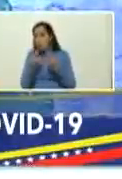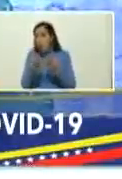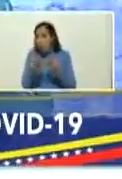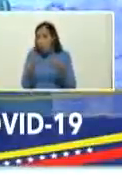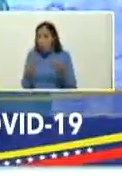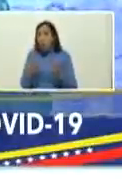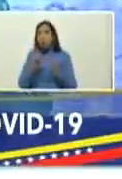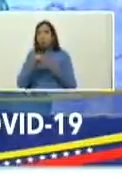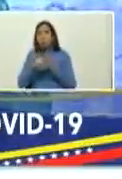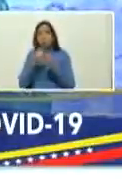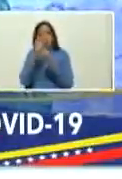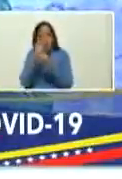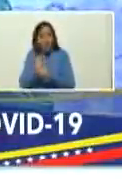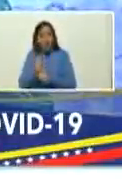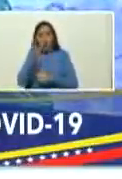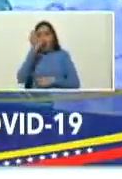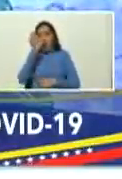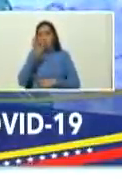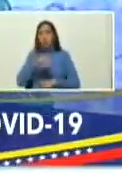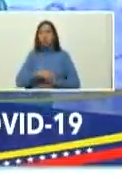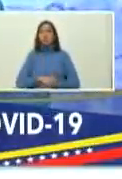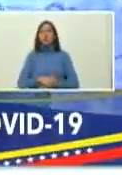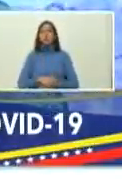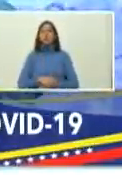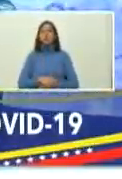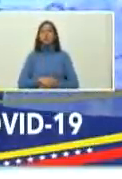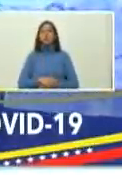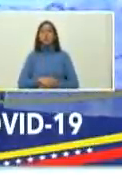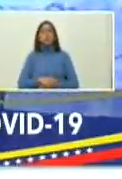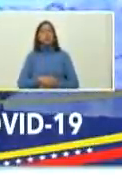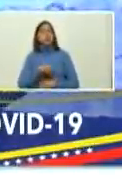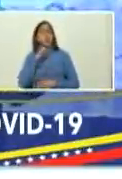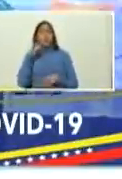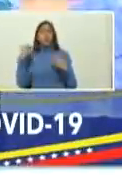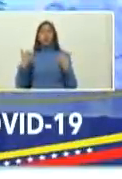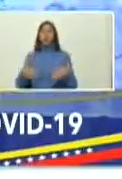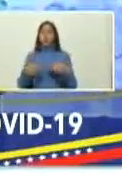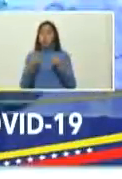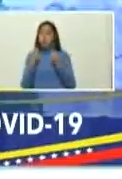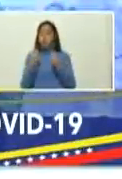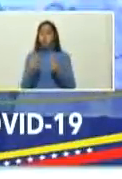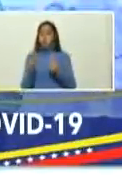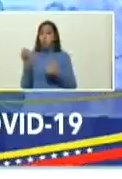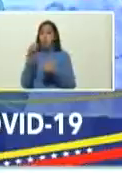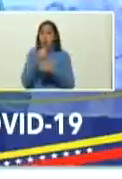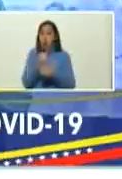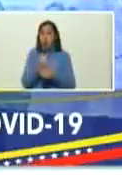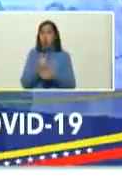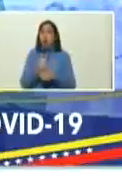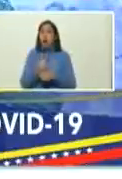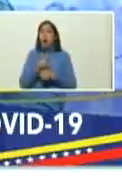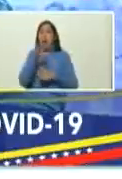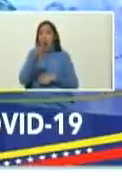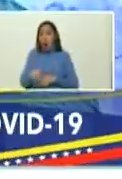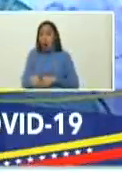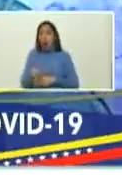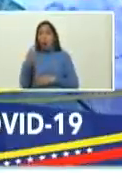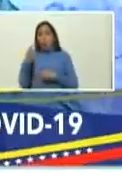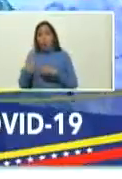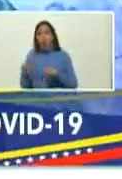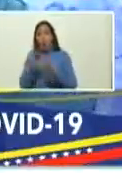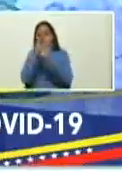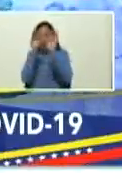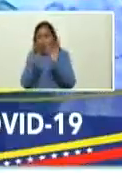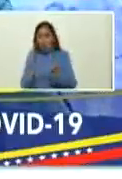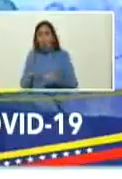contar dentro de cinco años nos costó cinco veces más de lo que puede costar si lo compráramos directo normal con